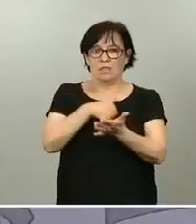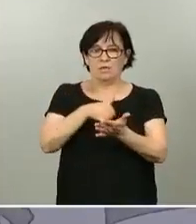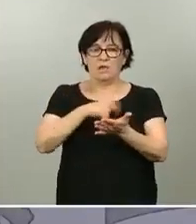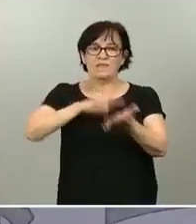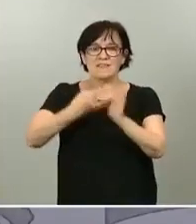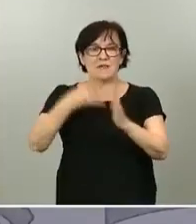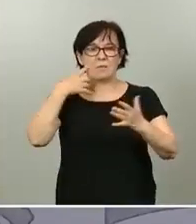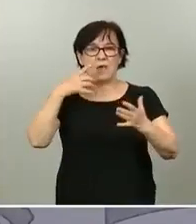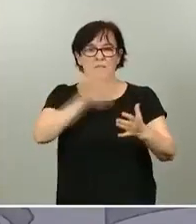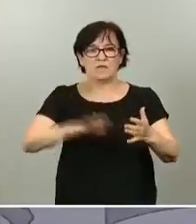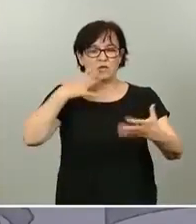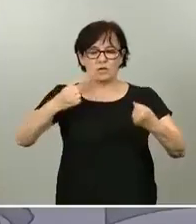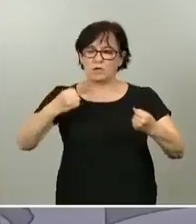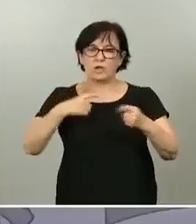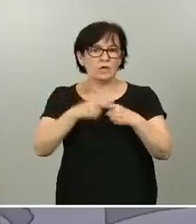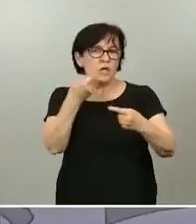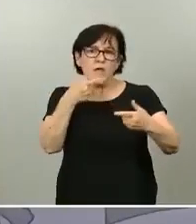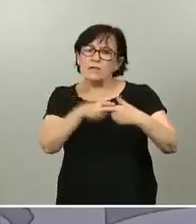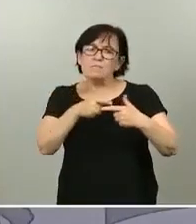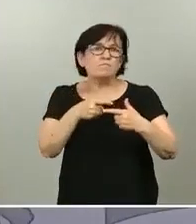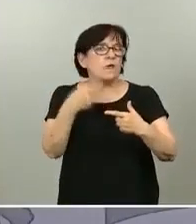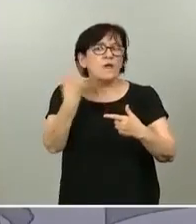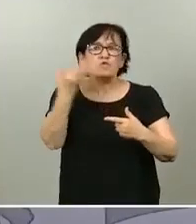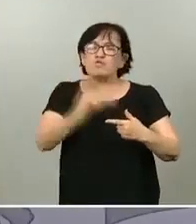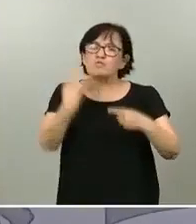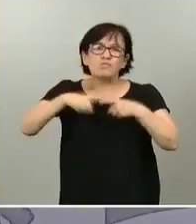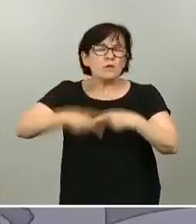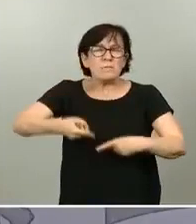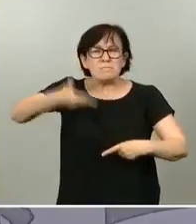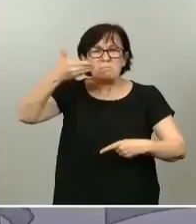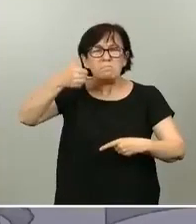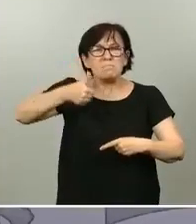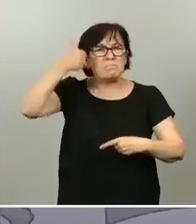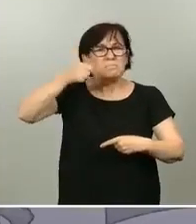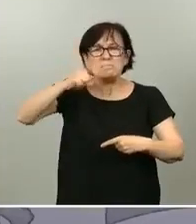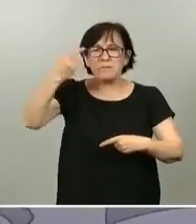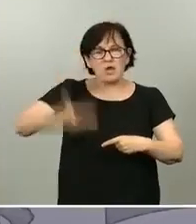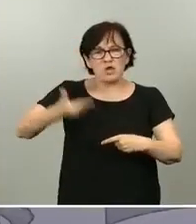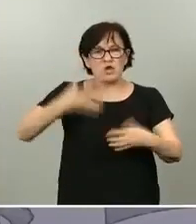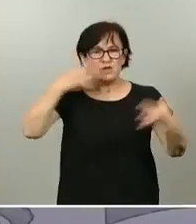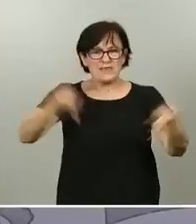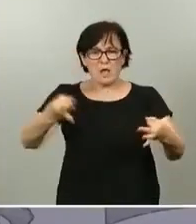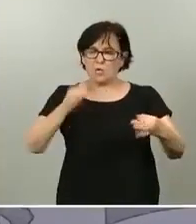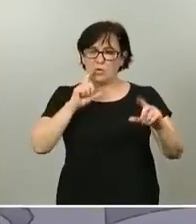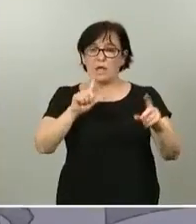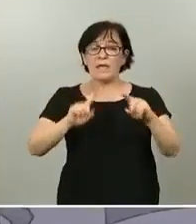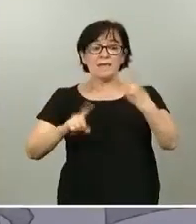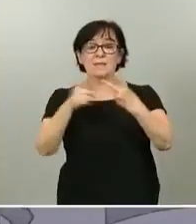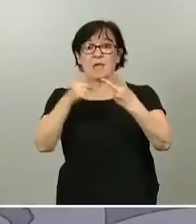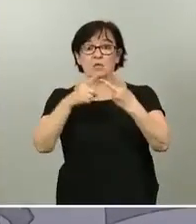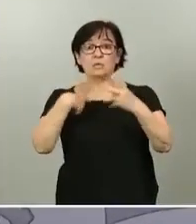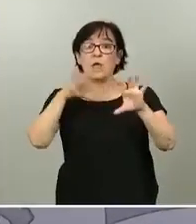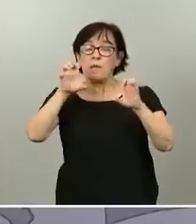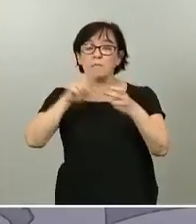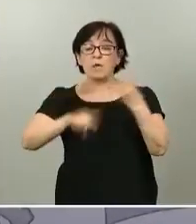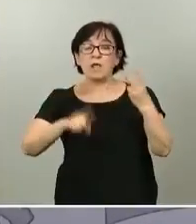Es nuestra trinchera más segura. Y la segunda lección que me gustaría también compartir con ustedes viene a colación del